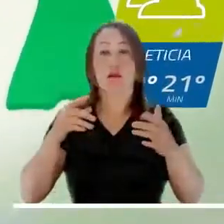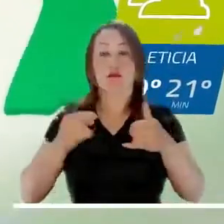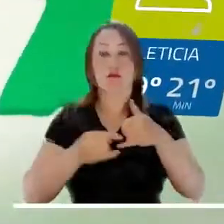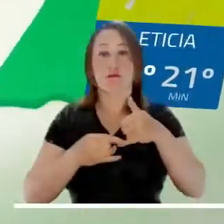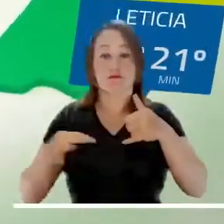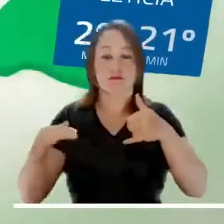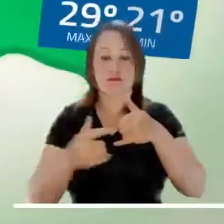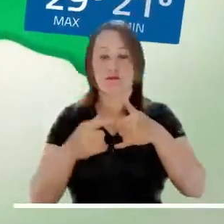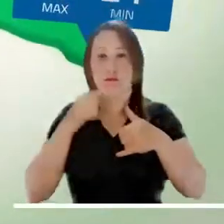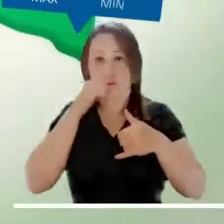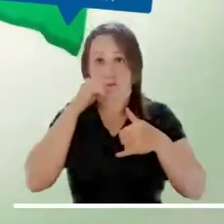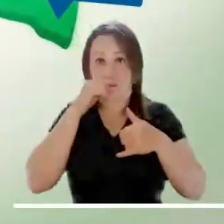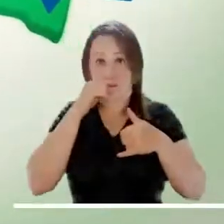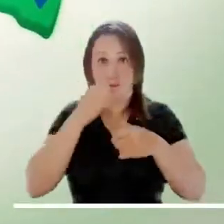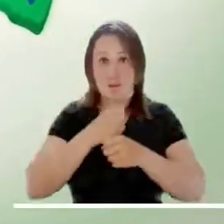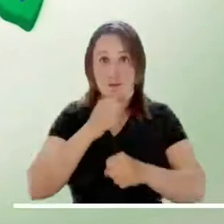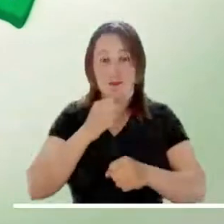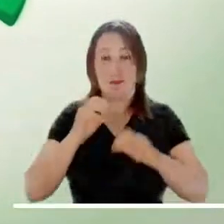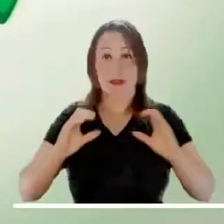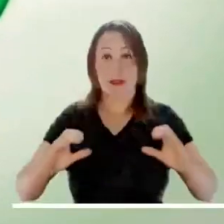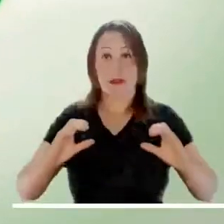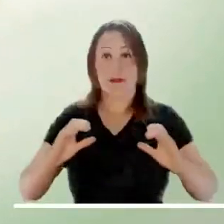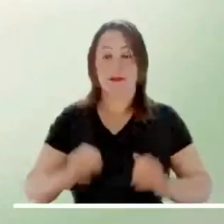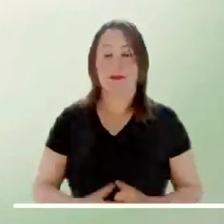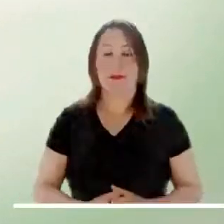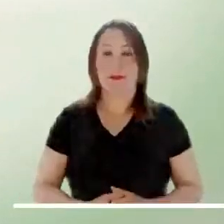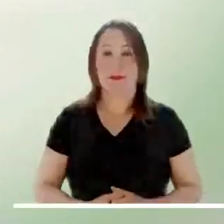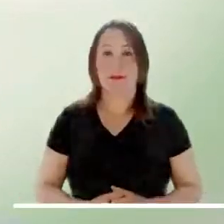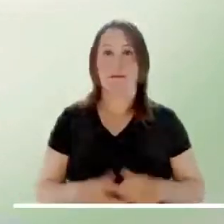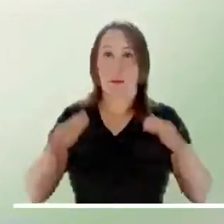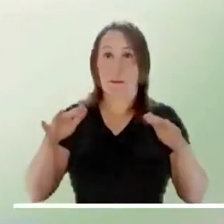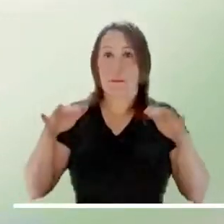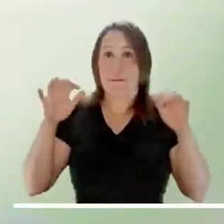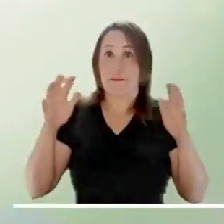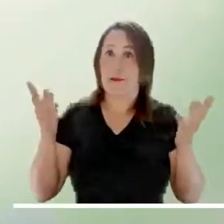departamentos de Guainía, Amazonas, Baupés y Caquetá.